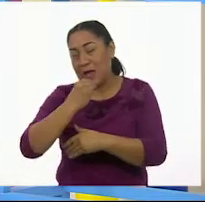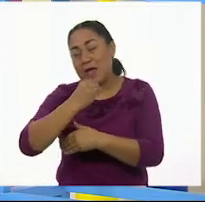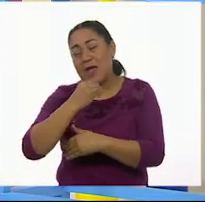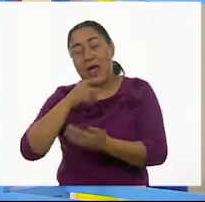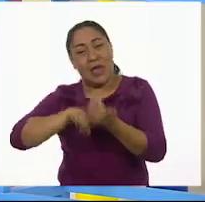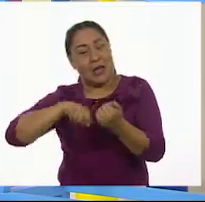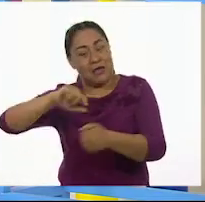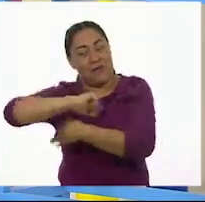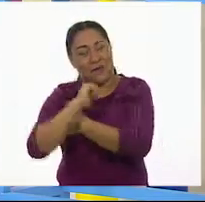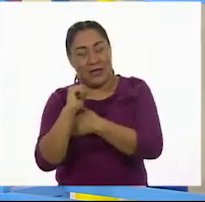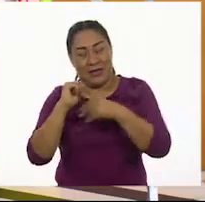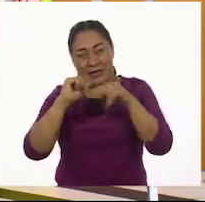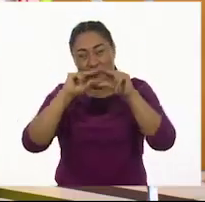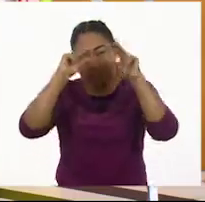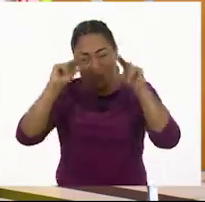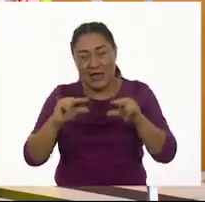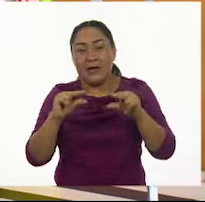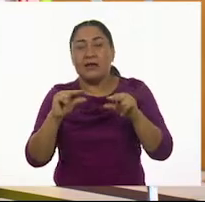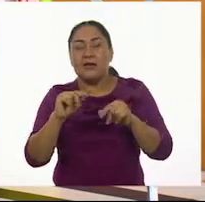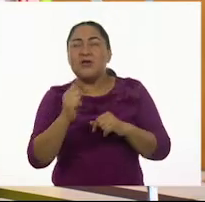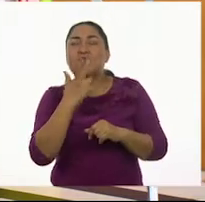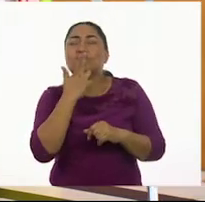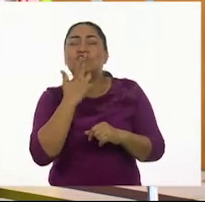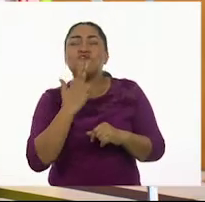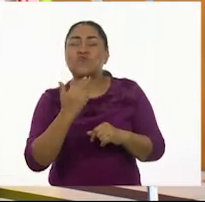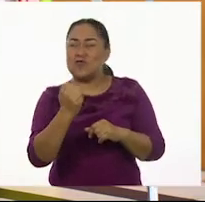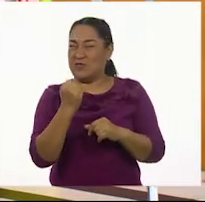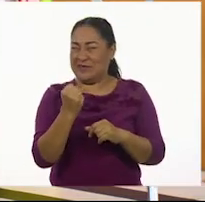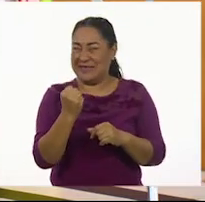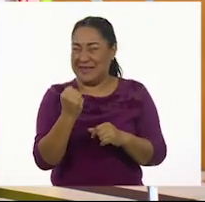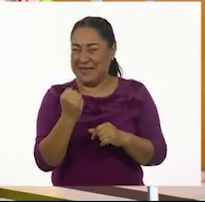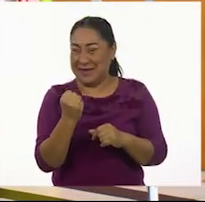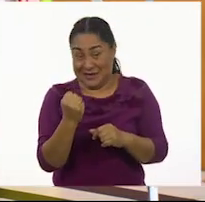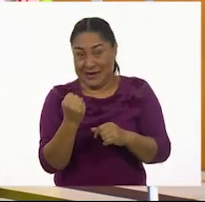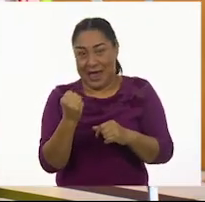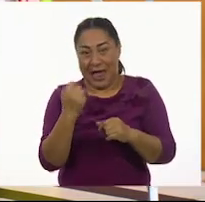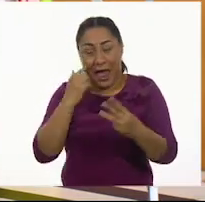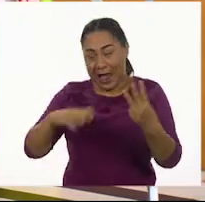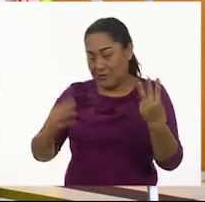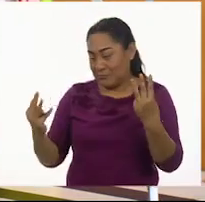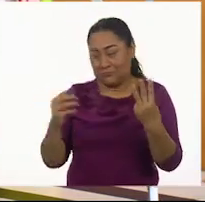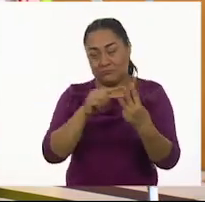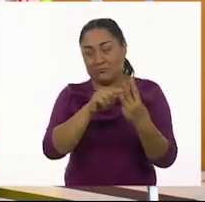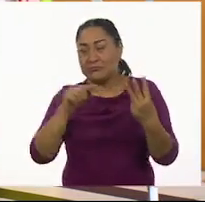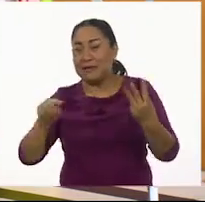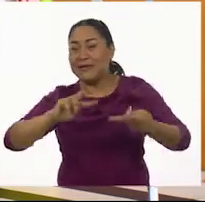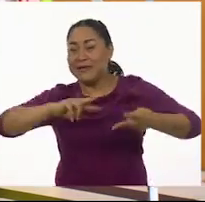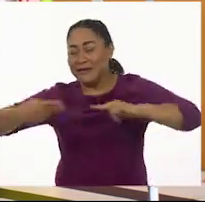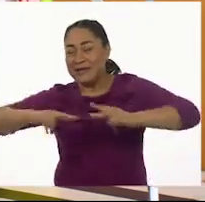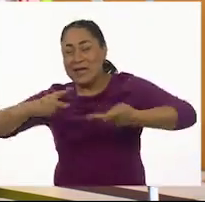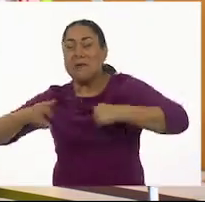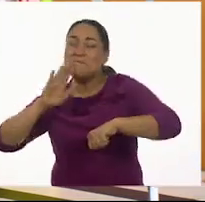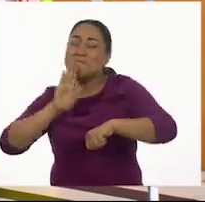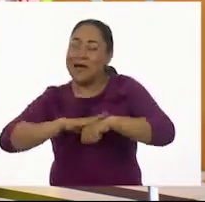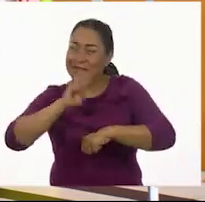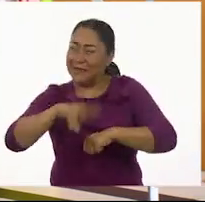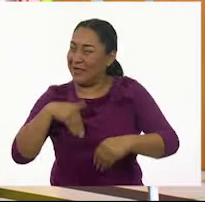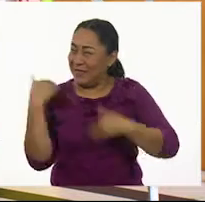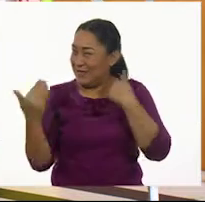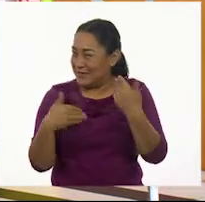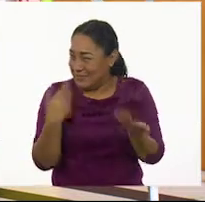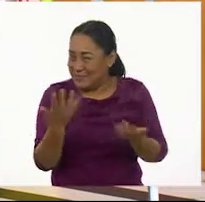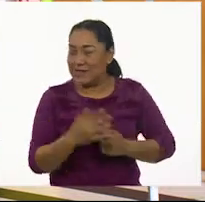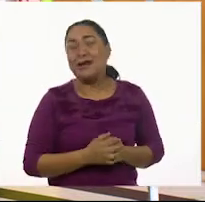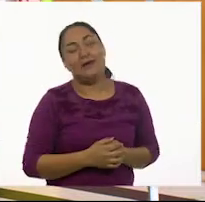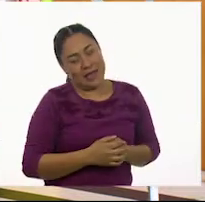Con un dulce empalagoso. dulce empalagoso. ¿Viste cómo puedes jugar con las palabras y hacerlo más divertido? Sí. Pero, obviamente, estos